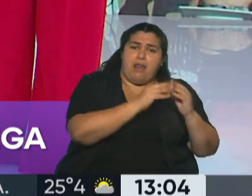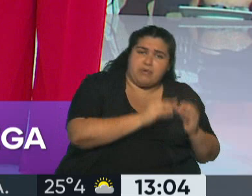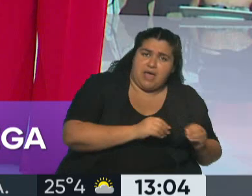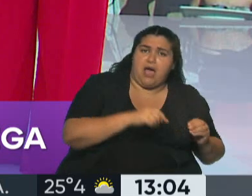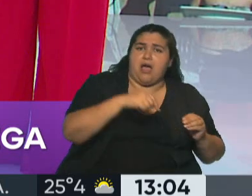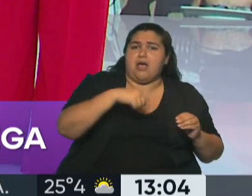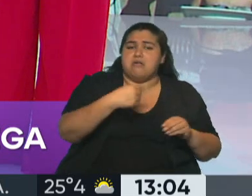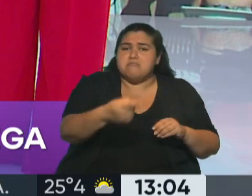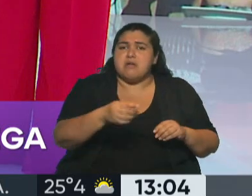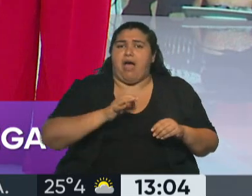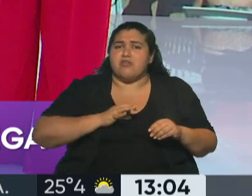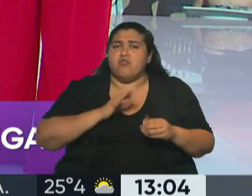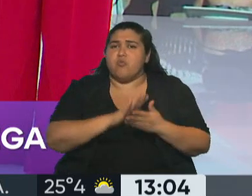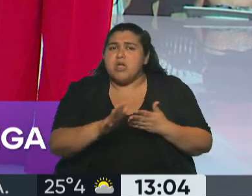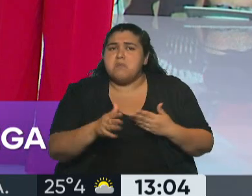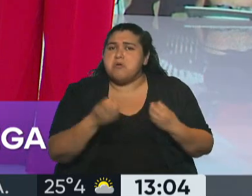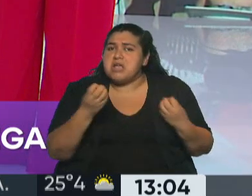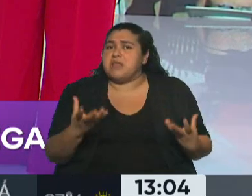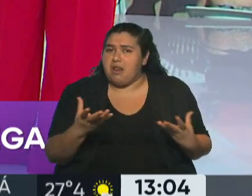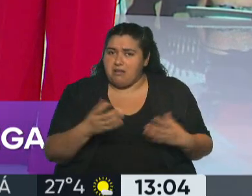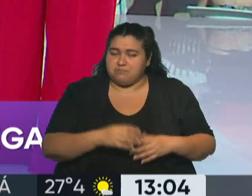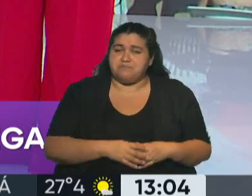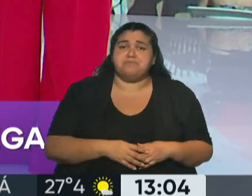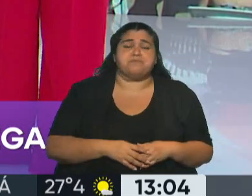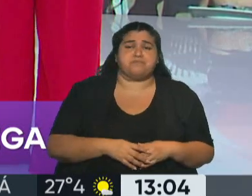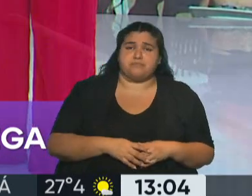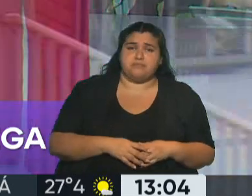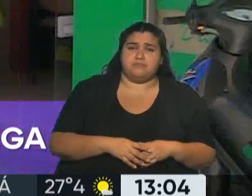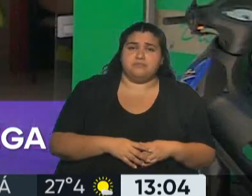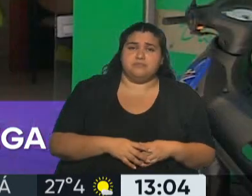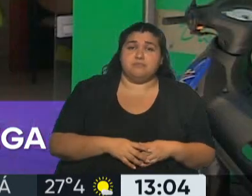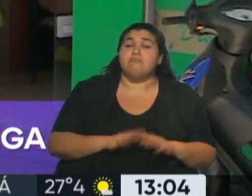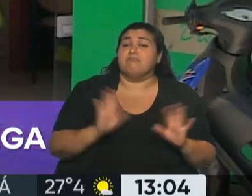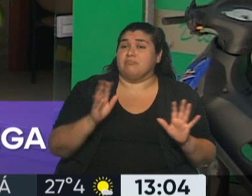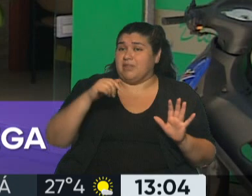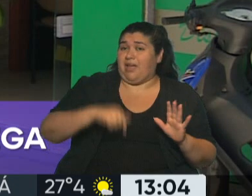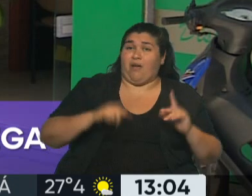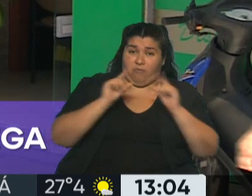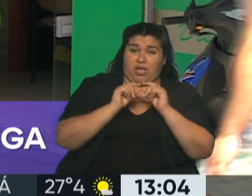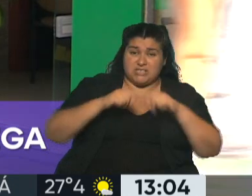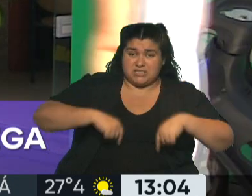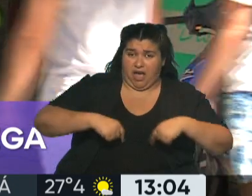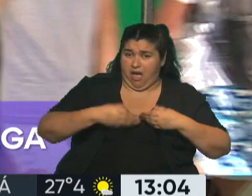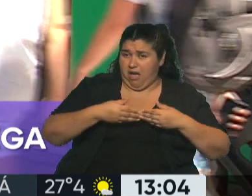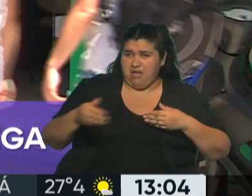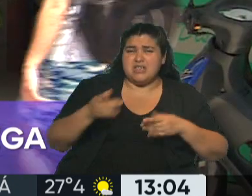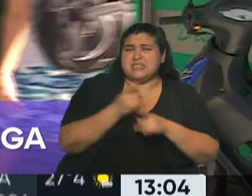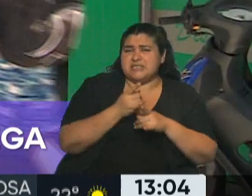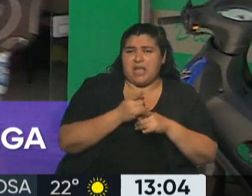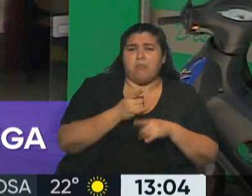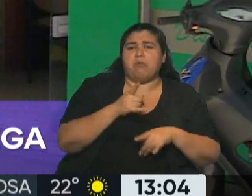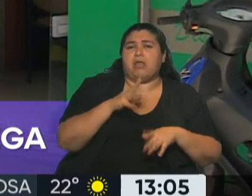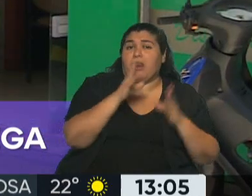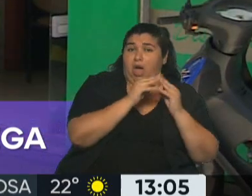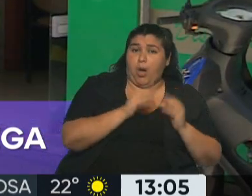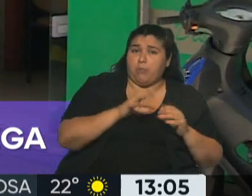momento se está, justamente? Vamos a ver, en estas fechas, justamente lo que tiene que ver con Navidad, si